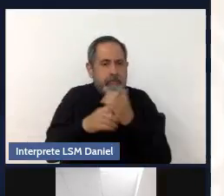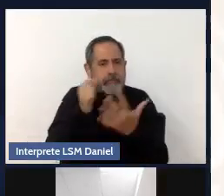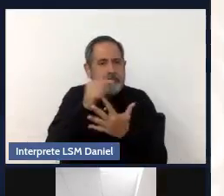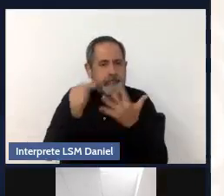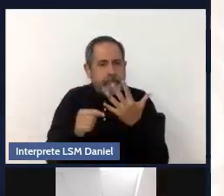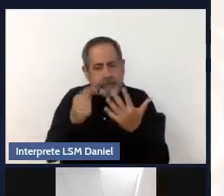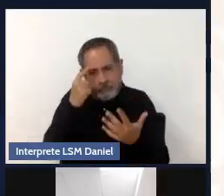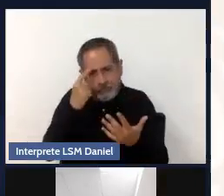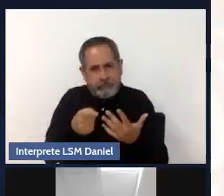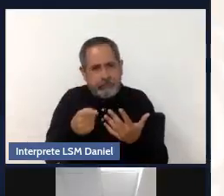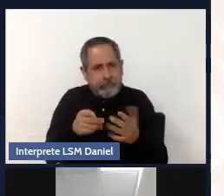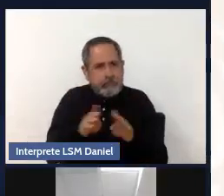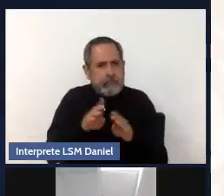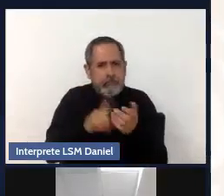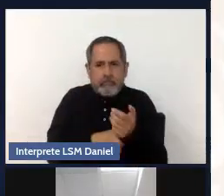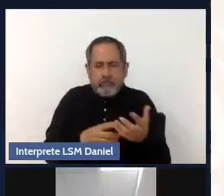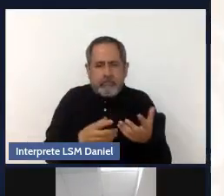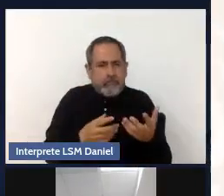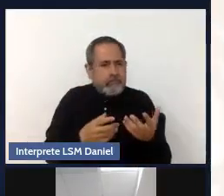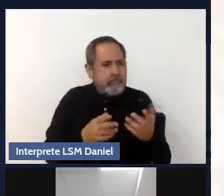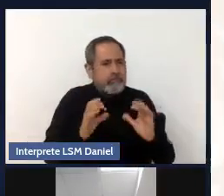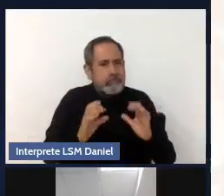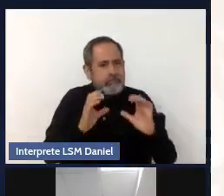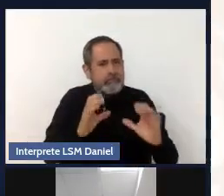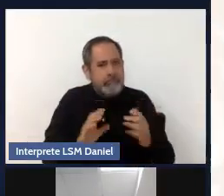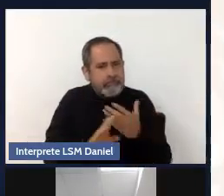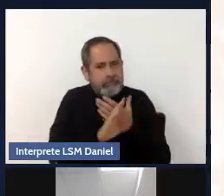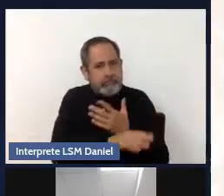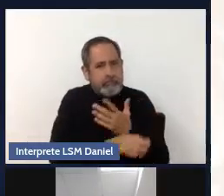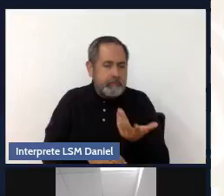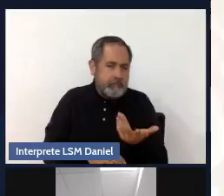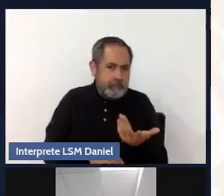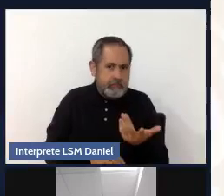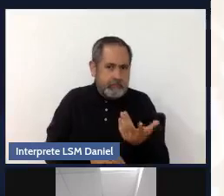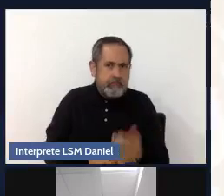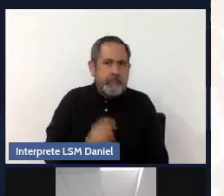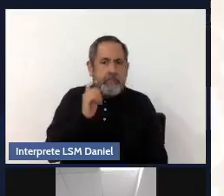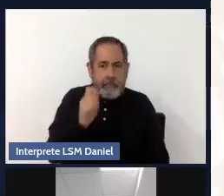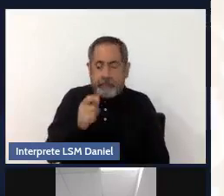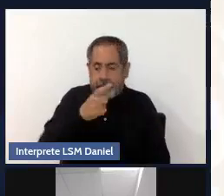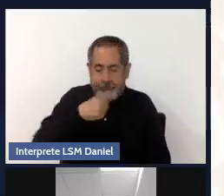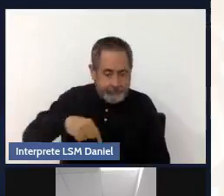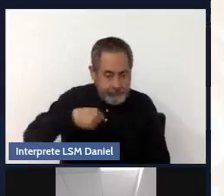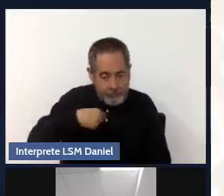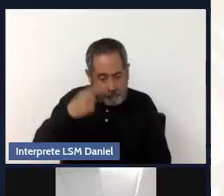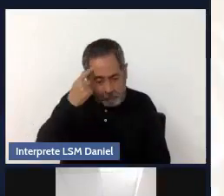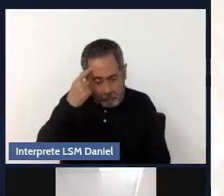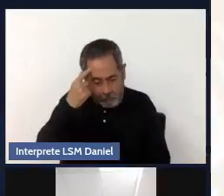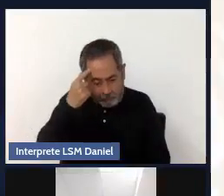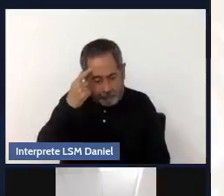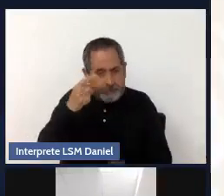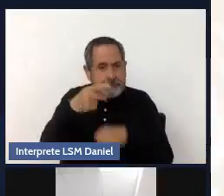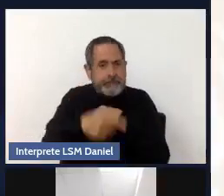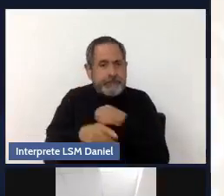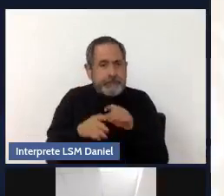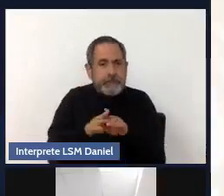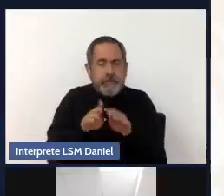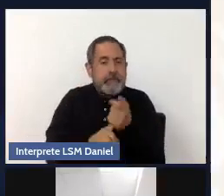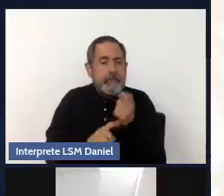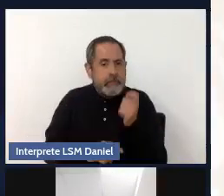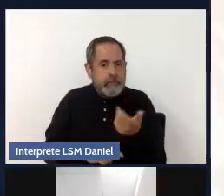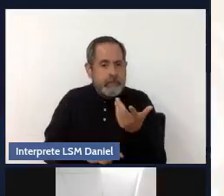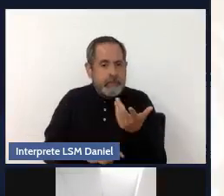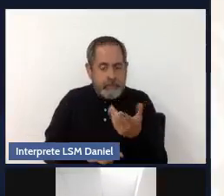se van a conjuntar. Entonces, las características de los factores de riesgo pueden ser